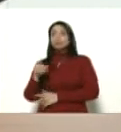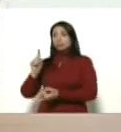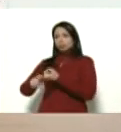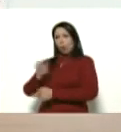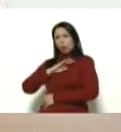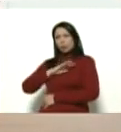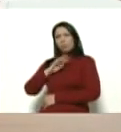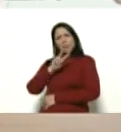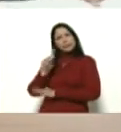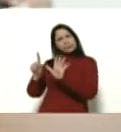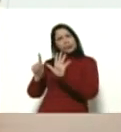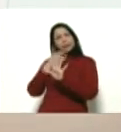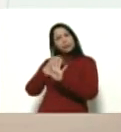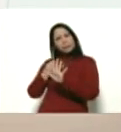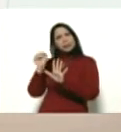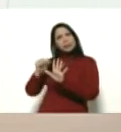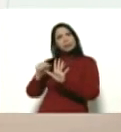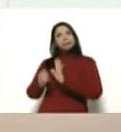26 de diciembre, ahorita.